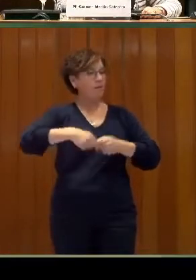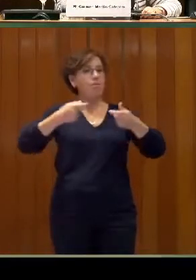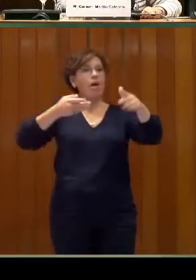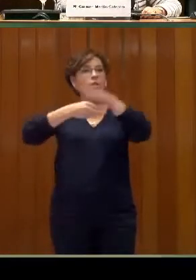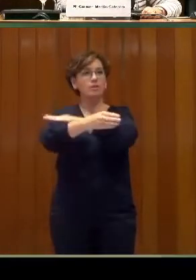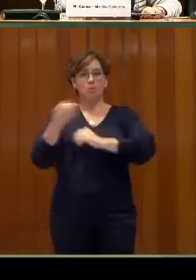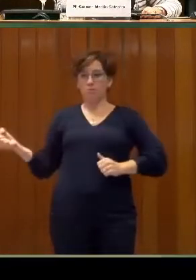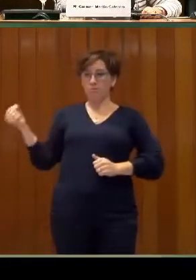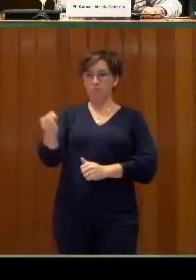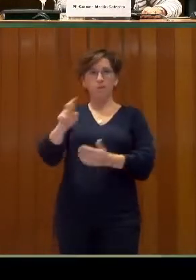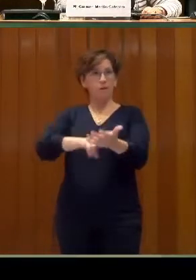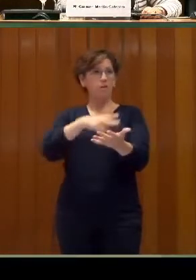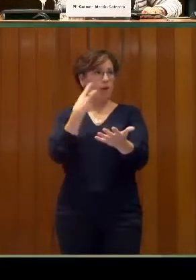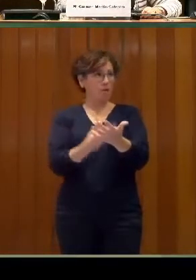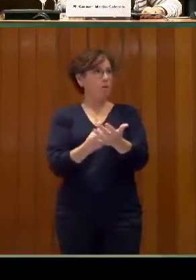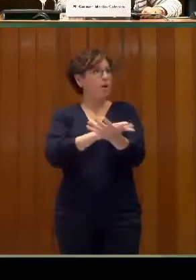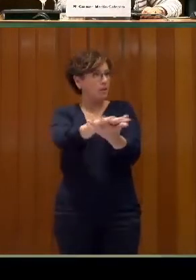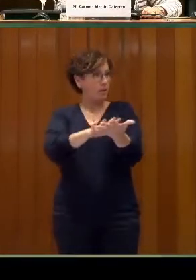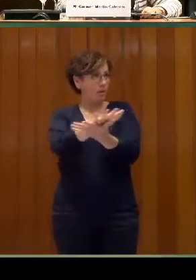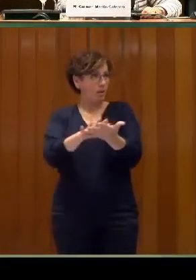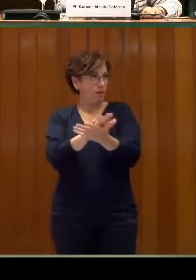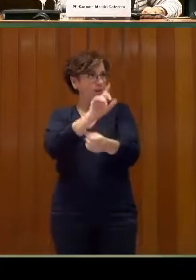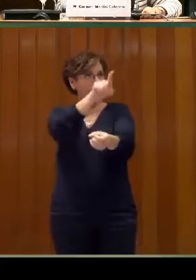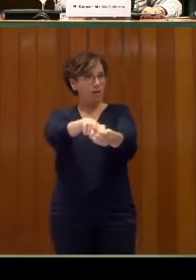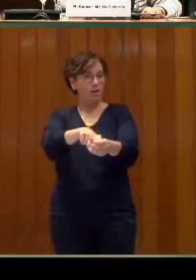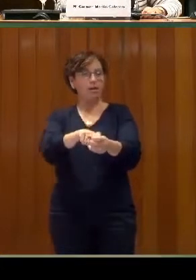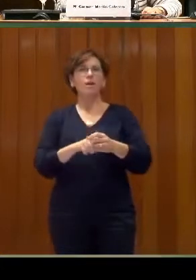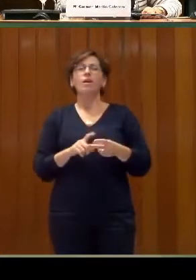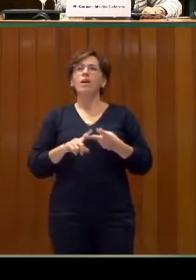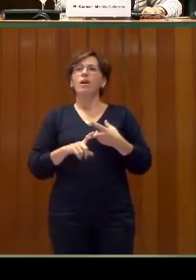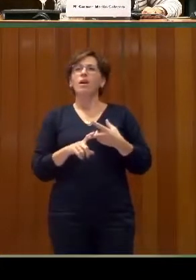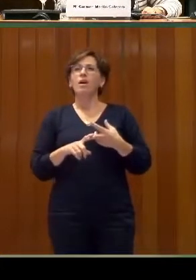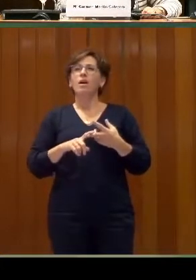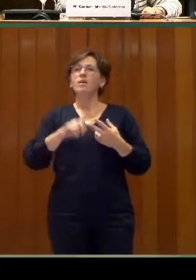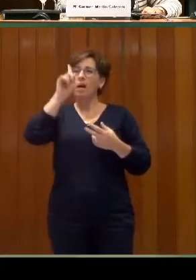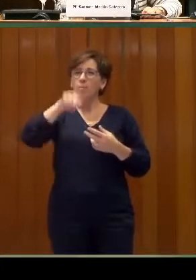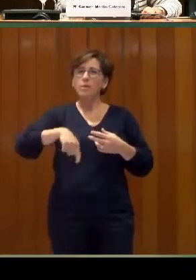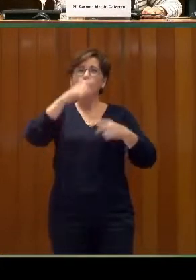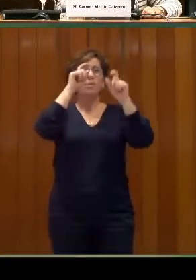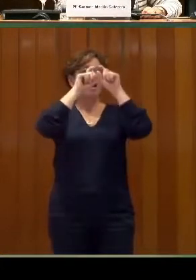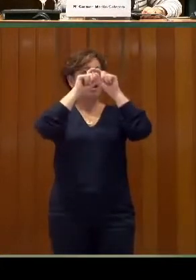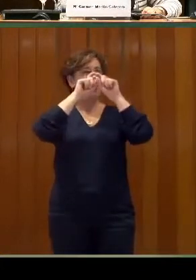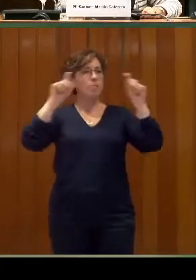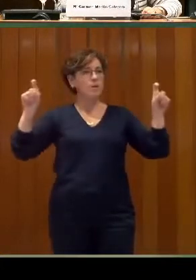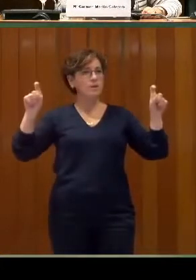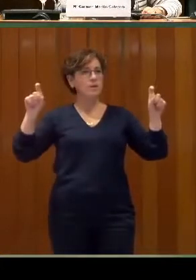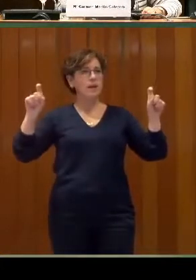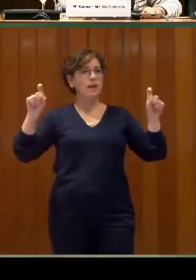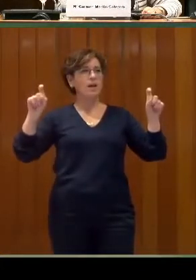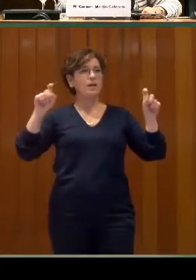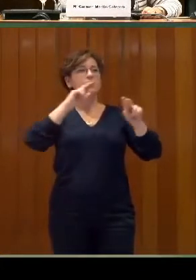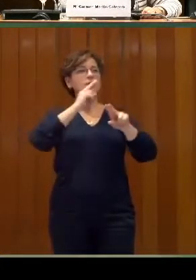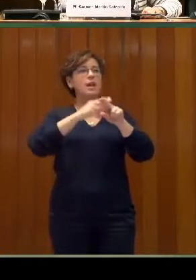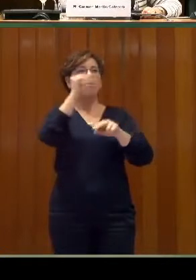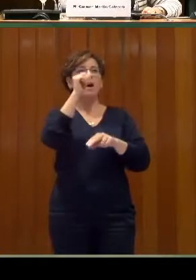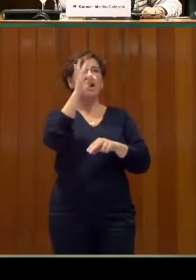intérprete en lengua de signos. Contamos con una compañía que se llama ATAM, que forma parte